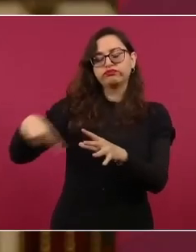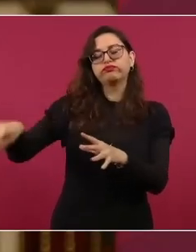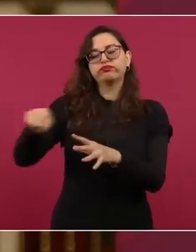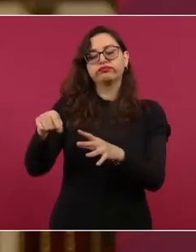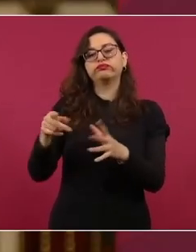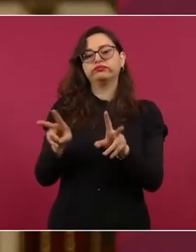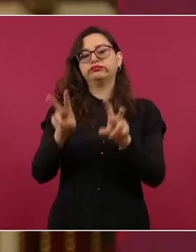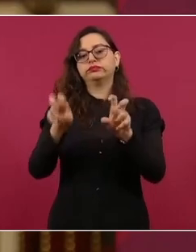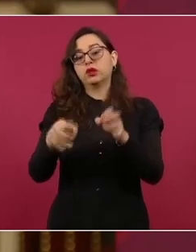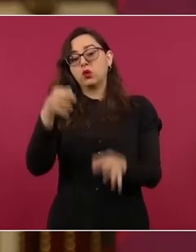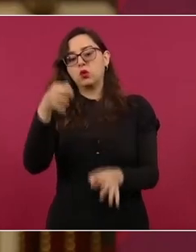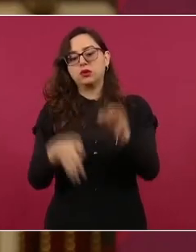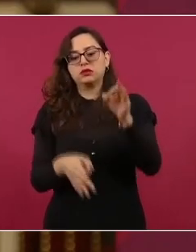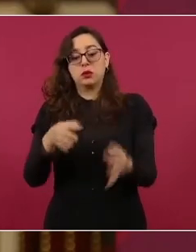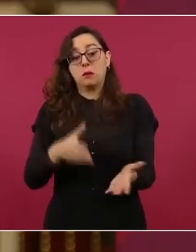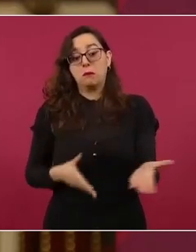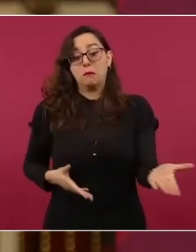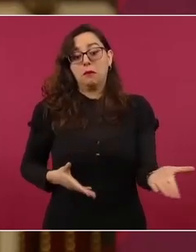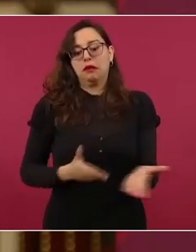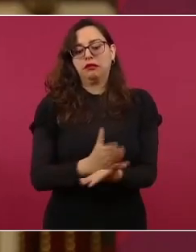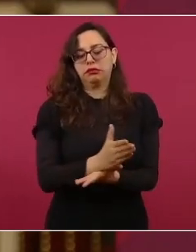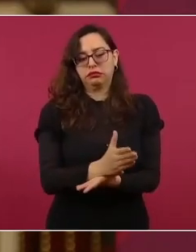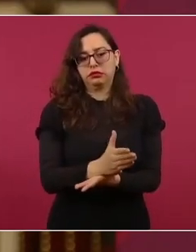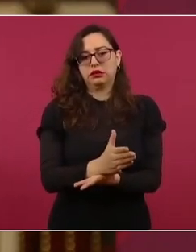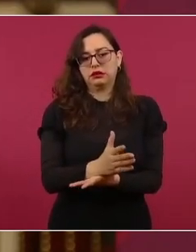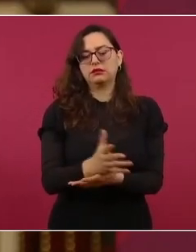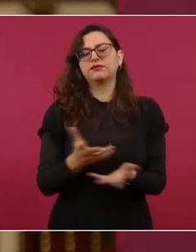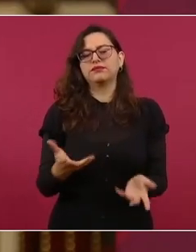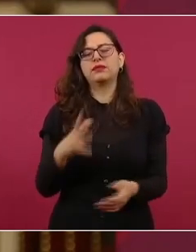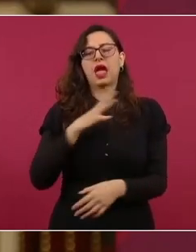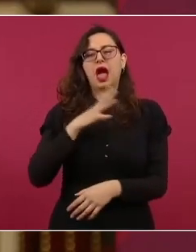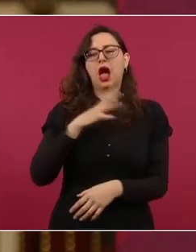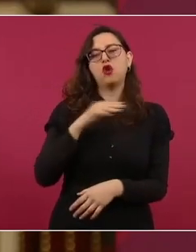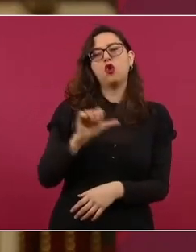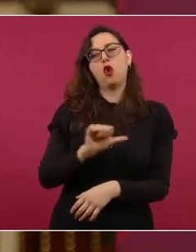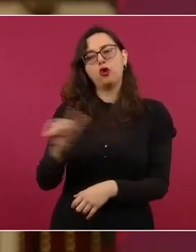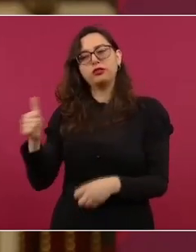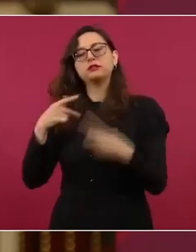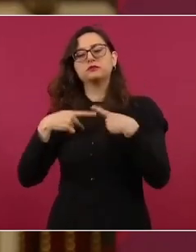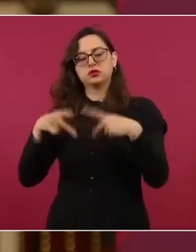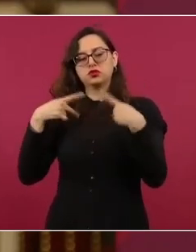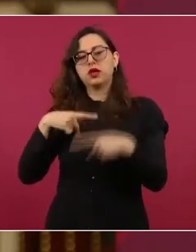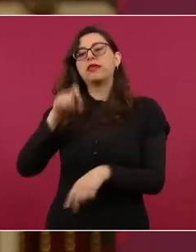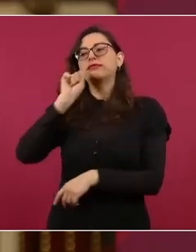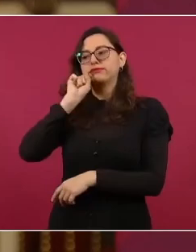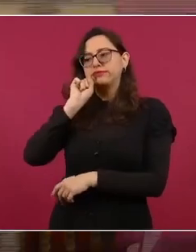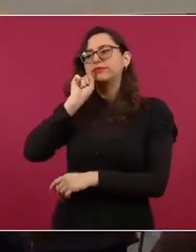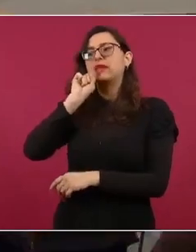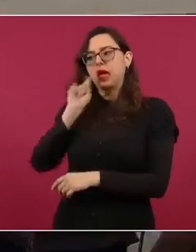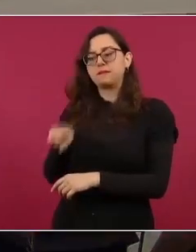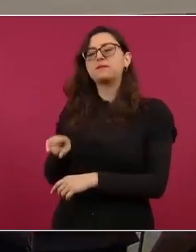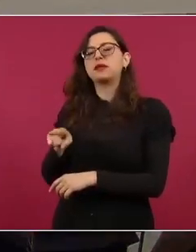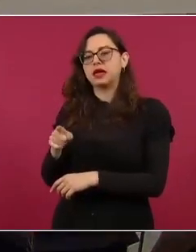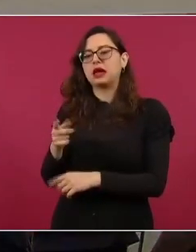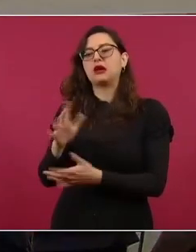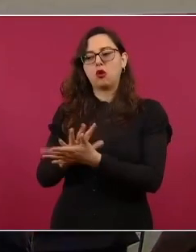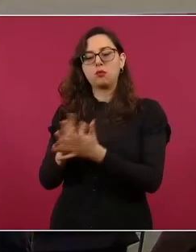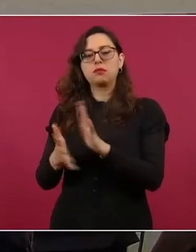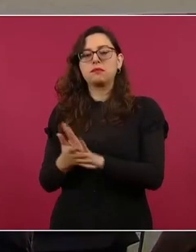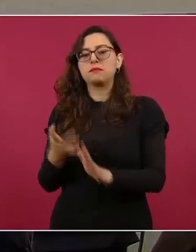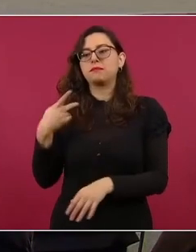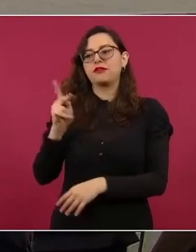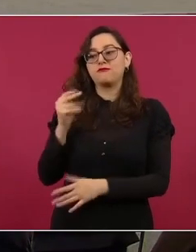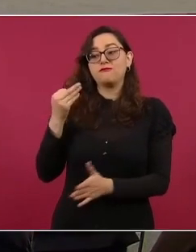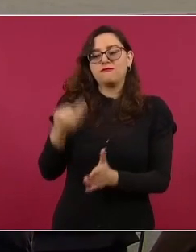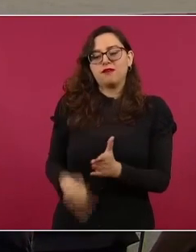elementos, pero ellos no tienen carpetas ni procesos penales, por eso no se les señala aquí. Pero era toda una